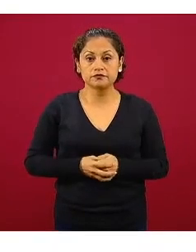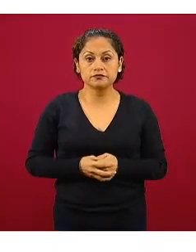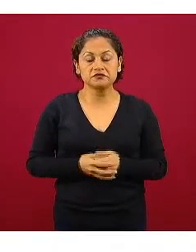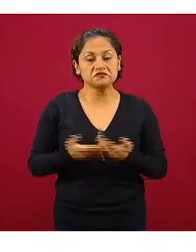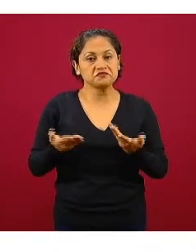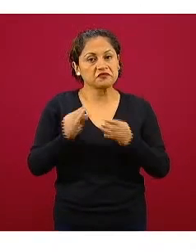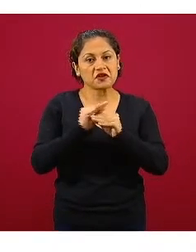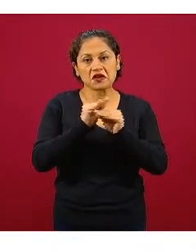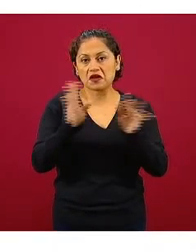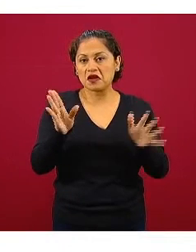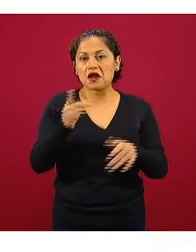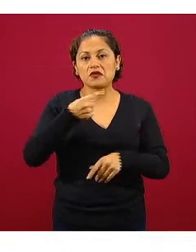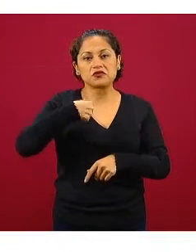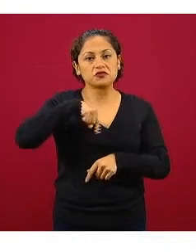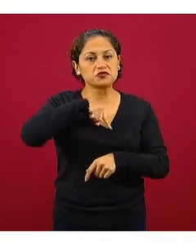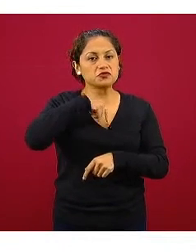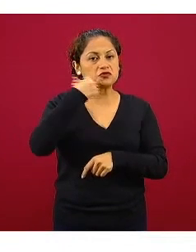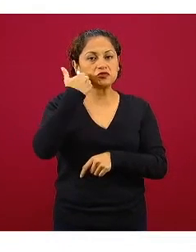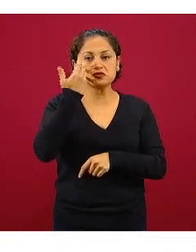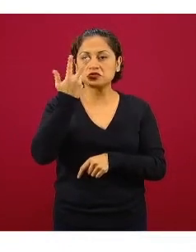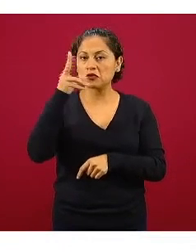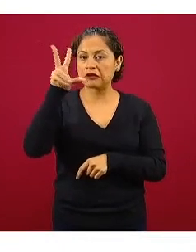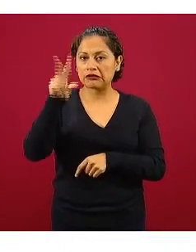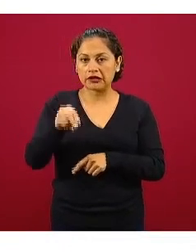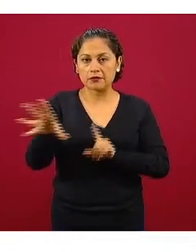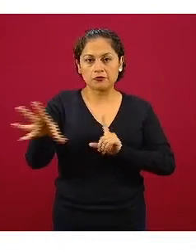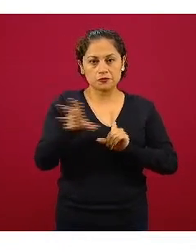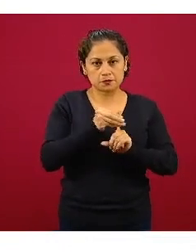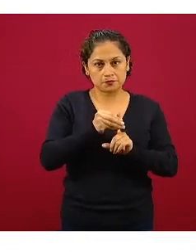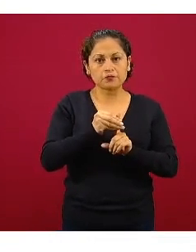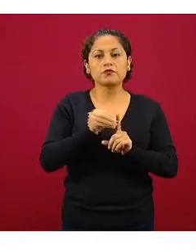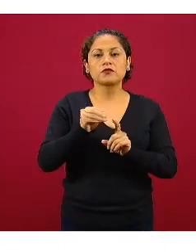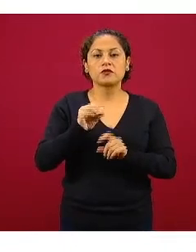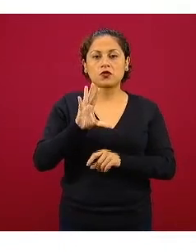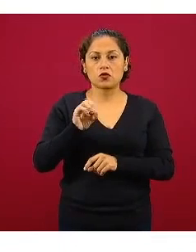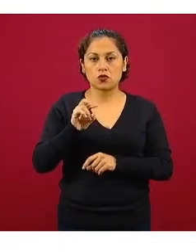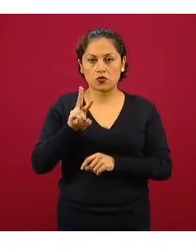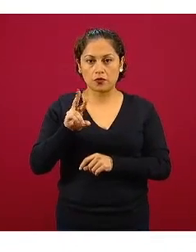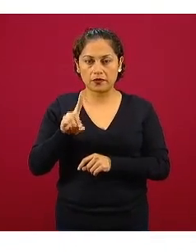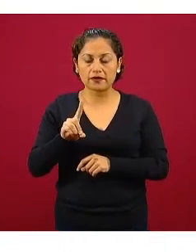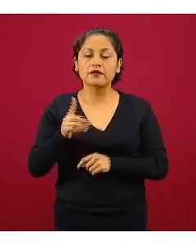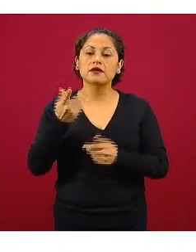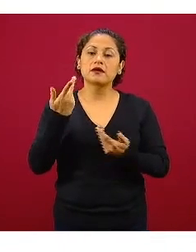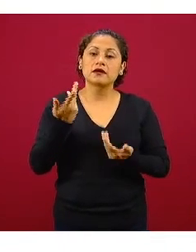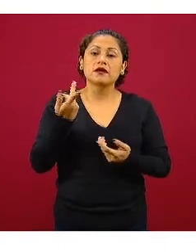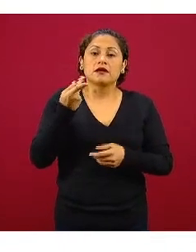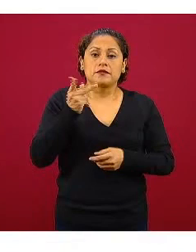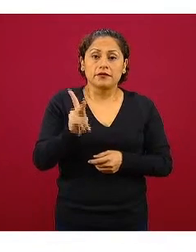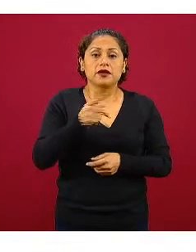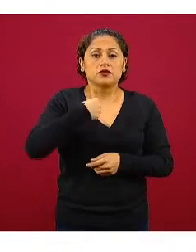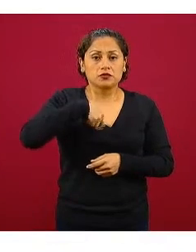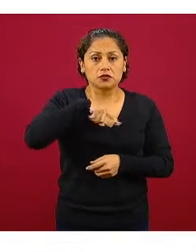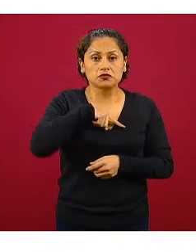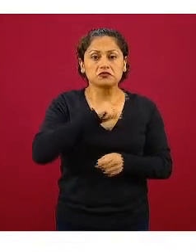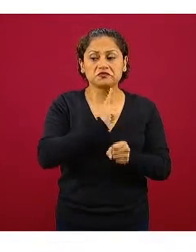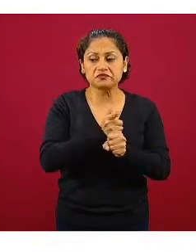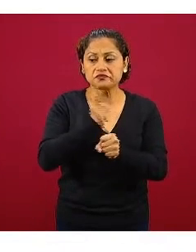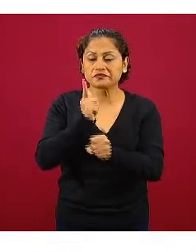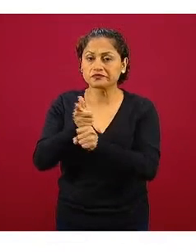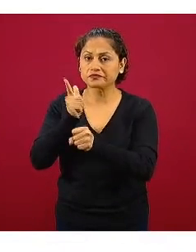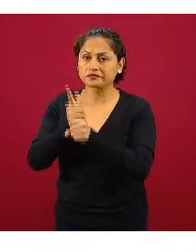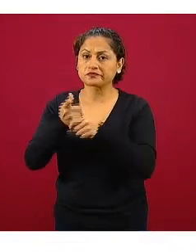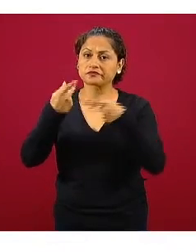pero nos inquieta nos preocupa nos afecta saber que nuestros compañeros y compañeras